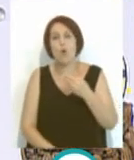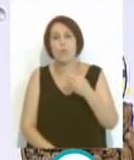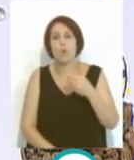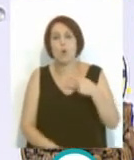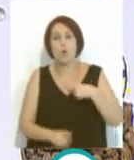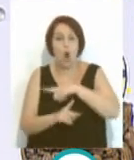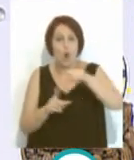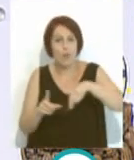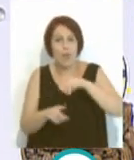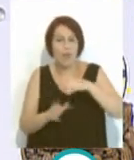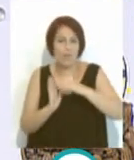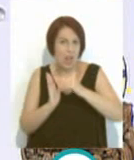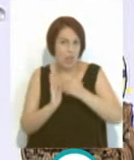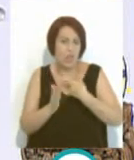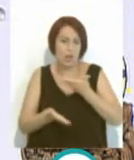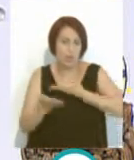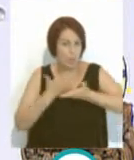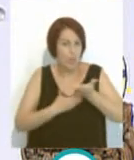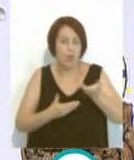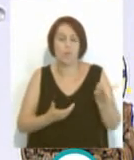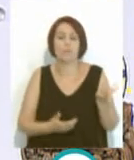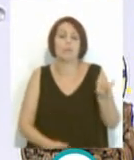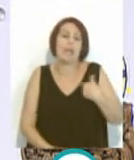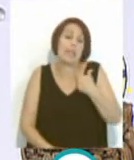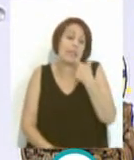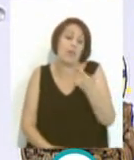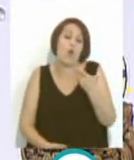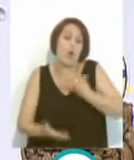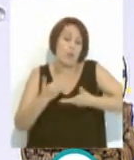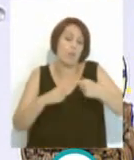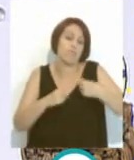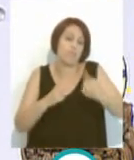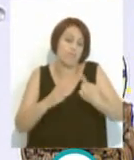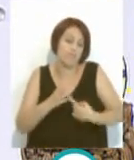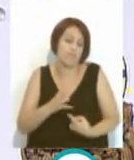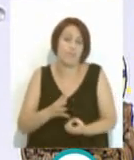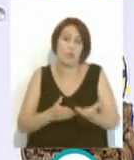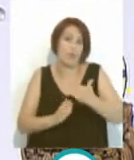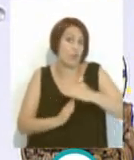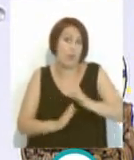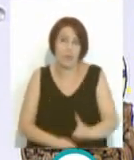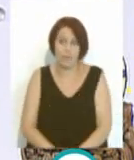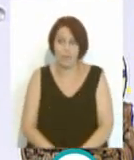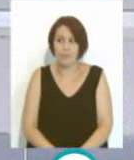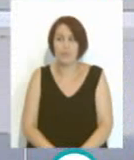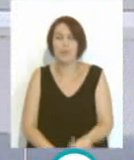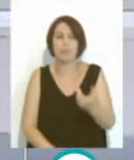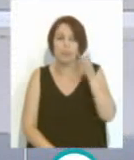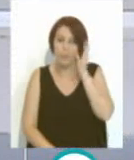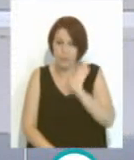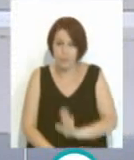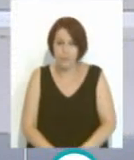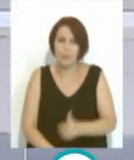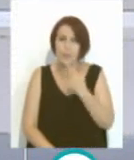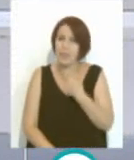Ronda Valencia, que nos ha abierto las puertas también. Y ya si te digo de colaboradores, no paro porque... Escúchame, ¿y qué me has